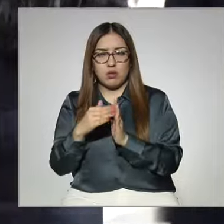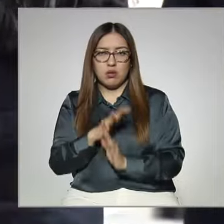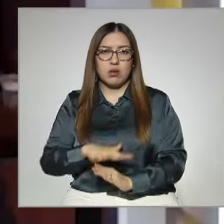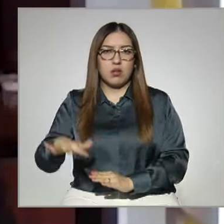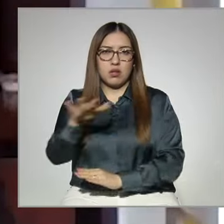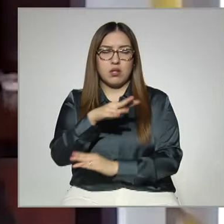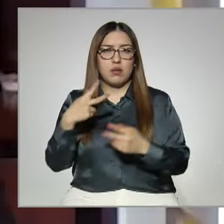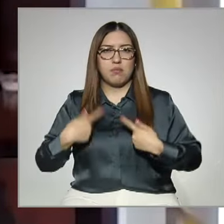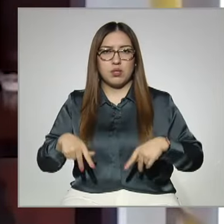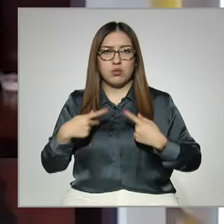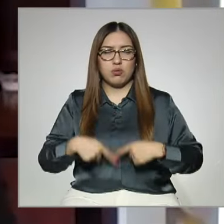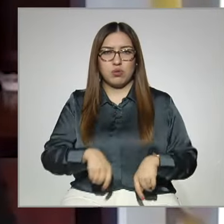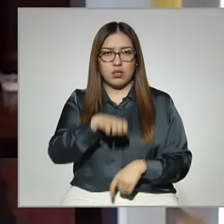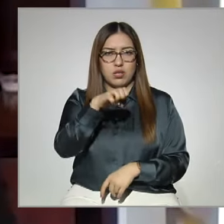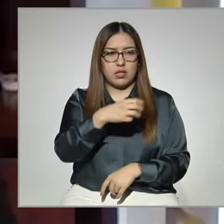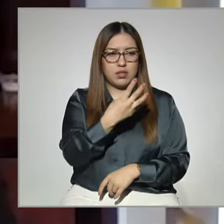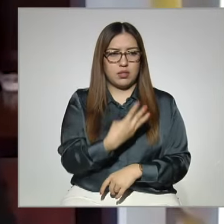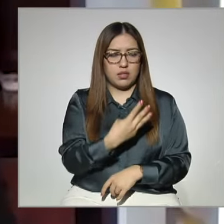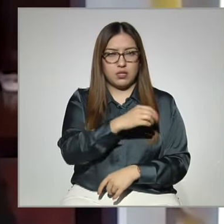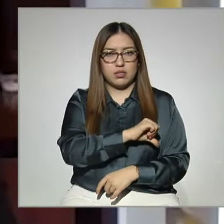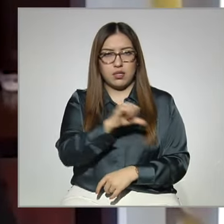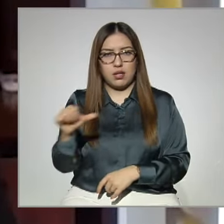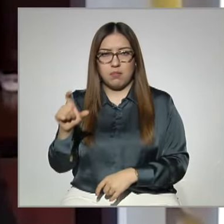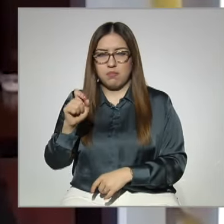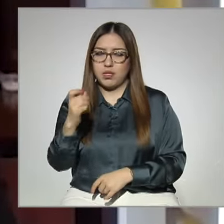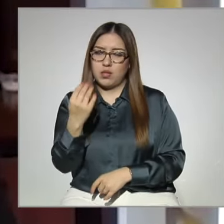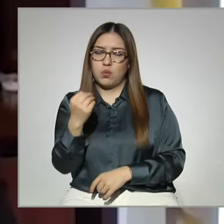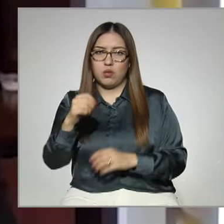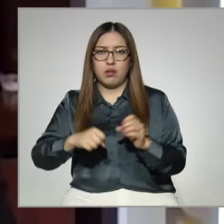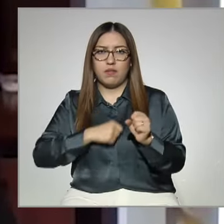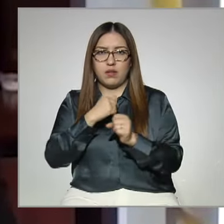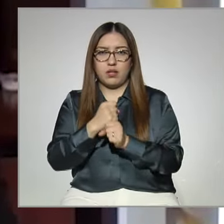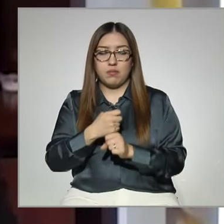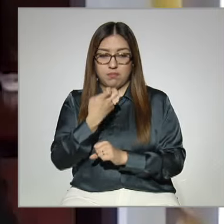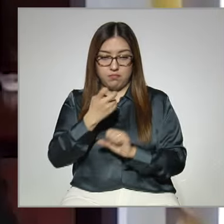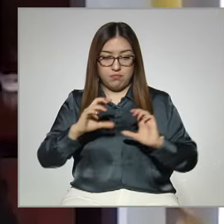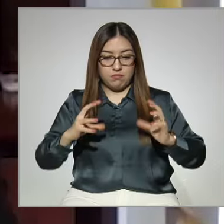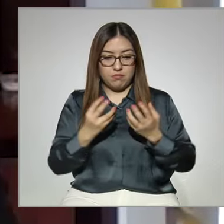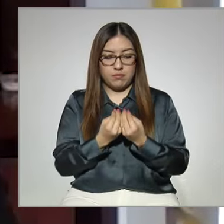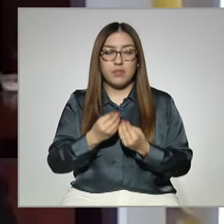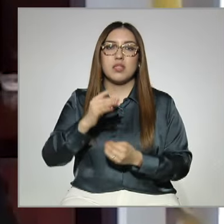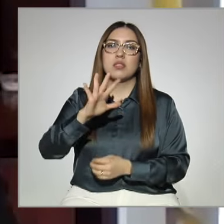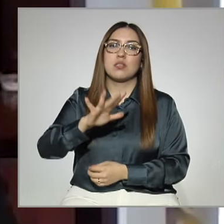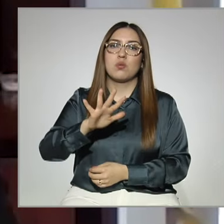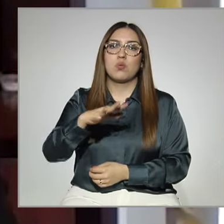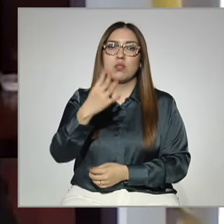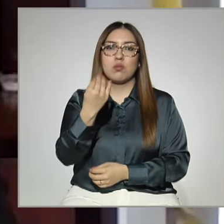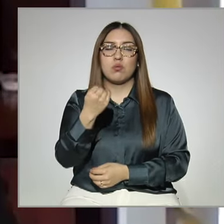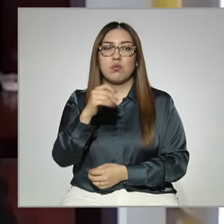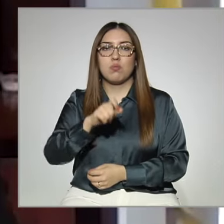personas de 3 a 29 años, y de ellas se estimó que el 59